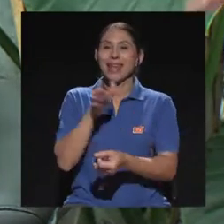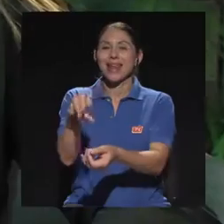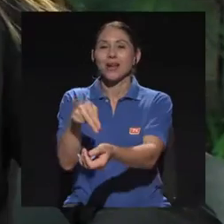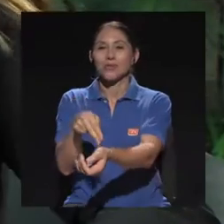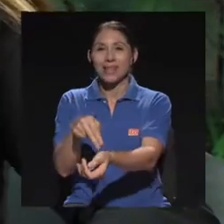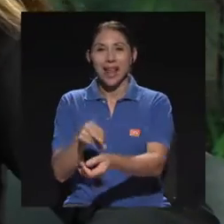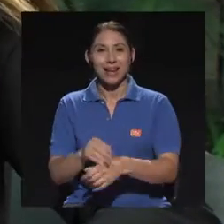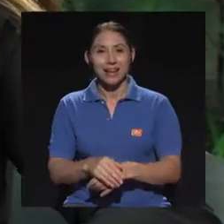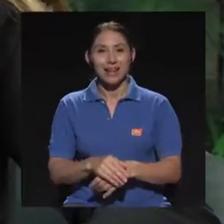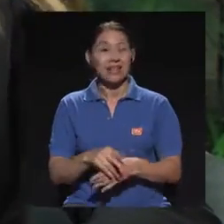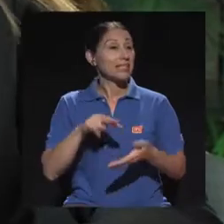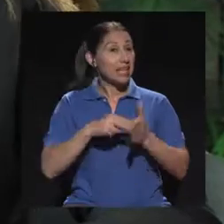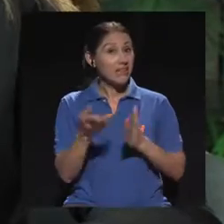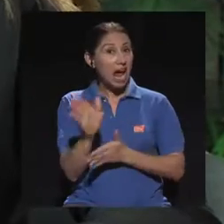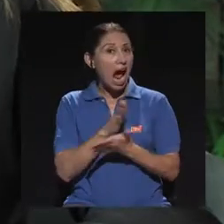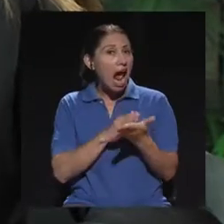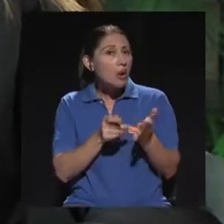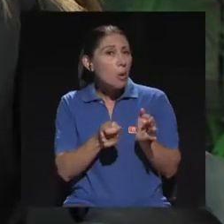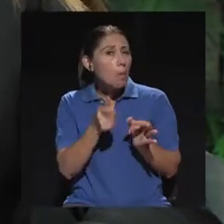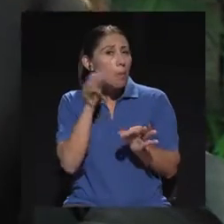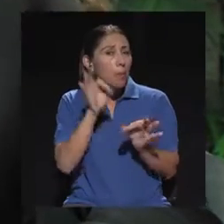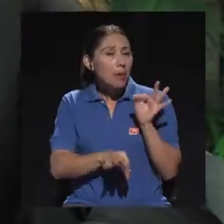Exacto, para lo que se llaman males menores.